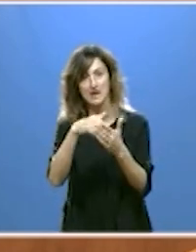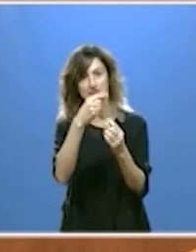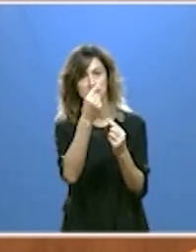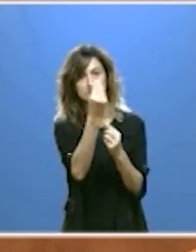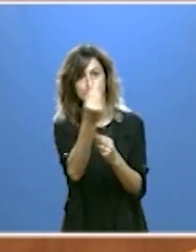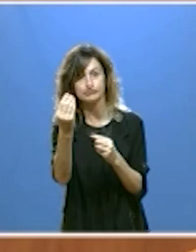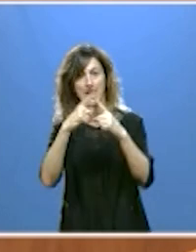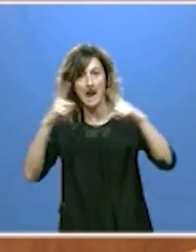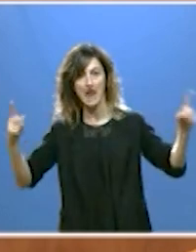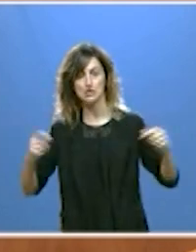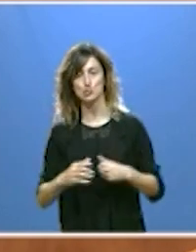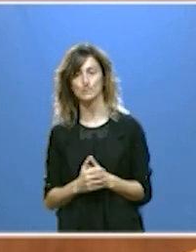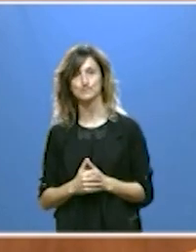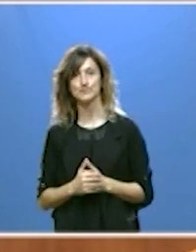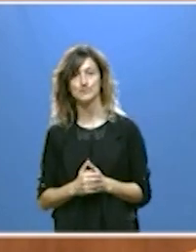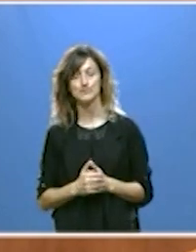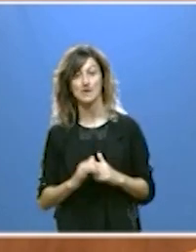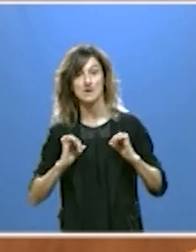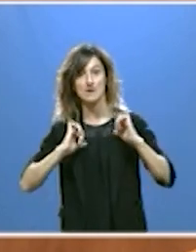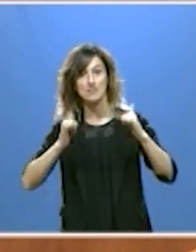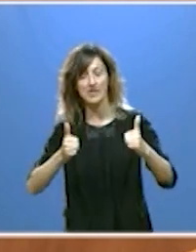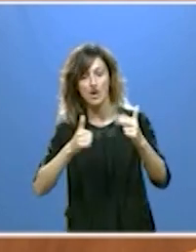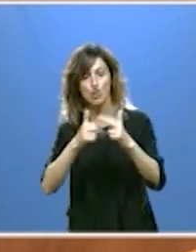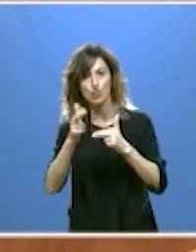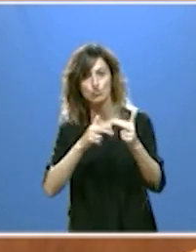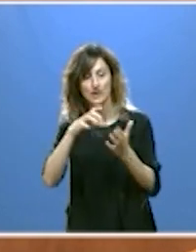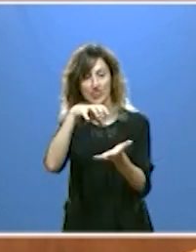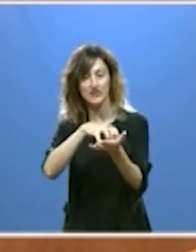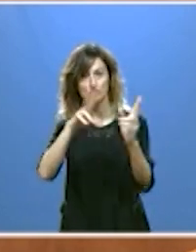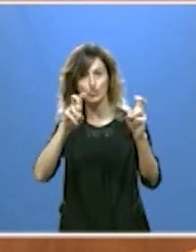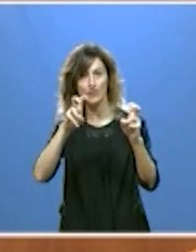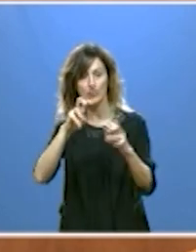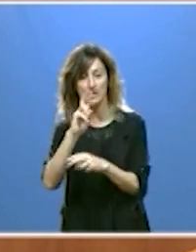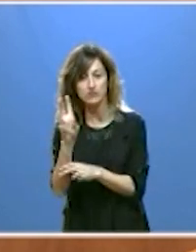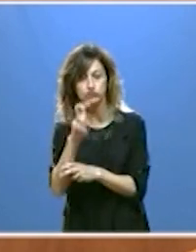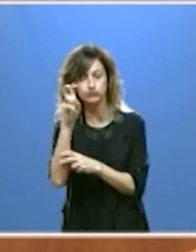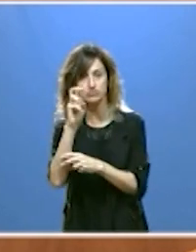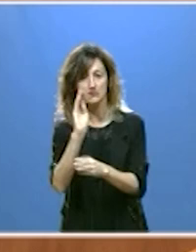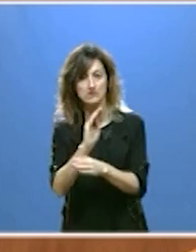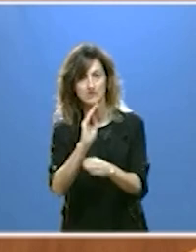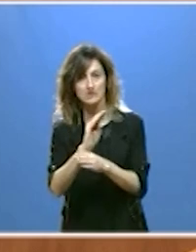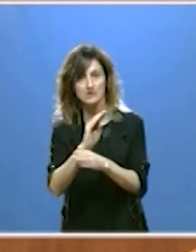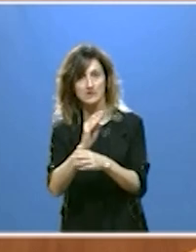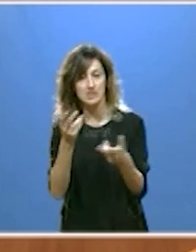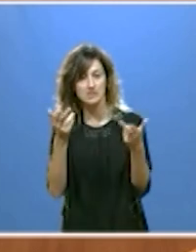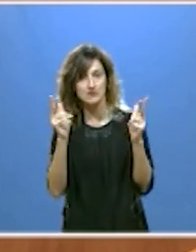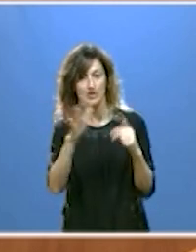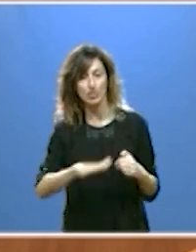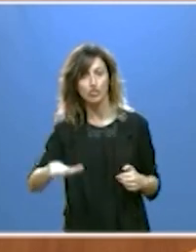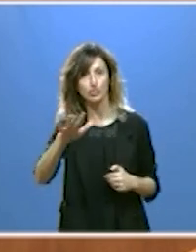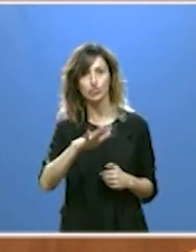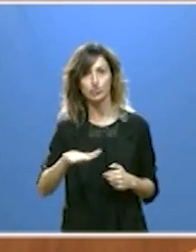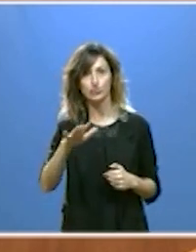al año empezando a construir este año el nuevo centro de recuperación de animales silvestres de Valsemana en